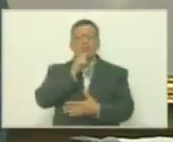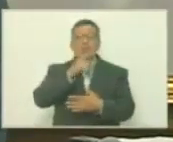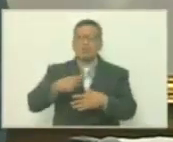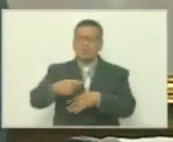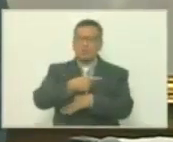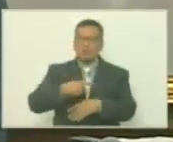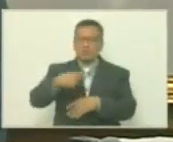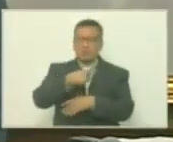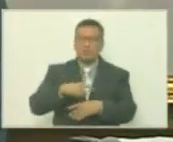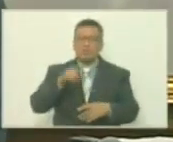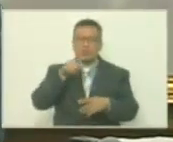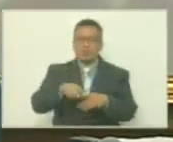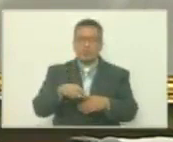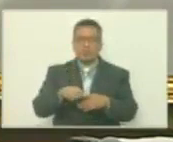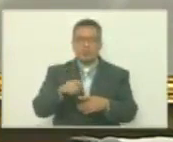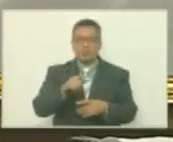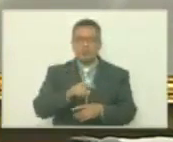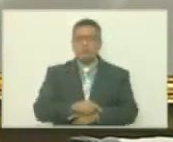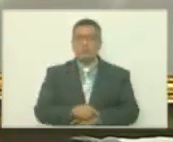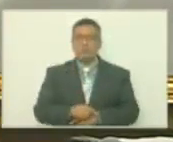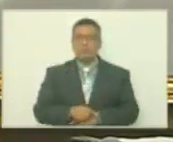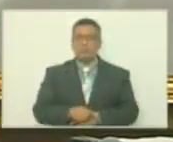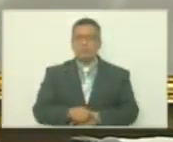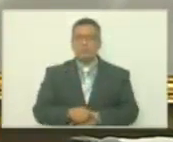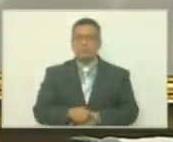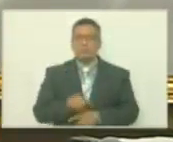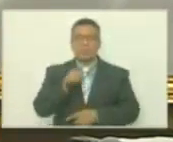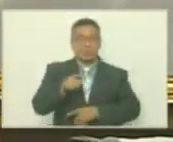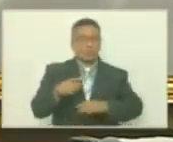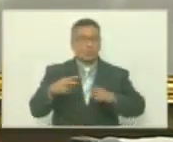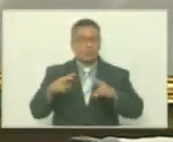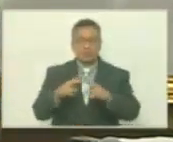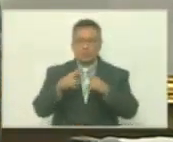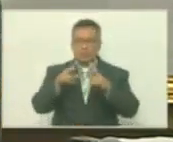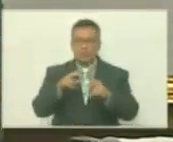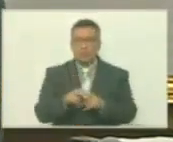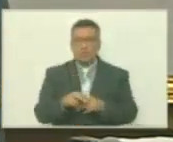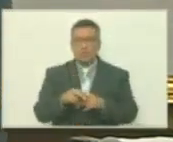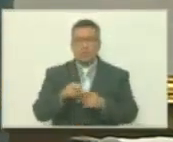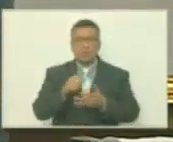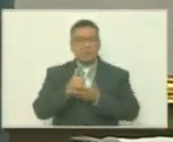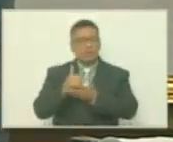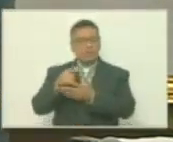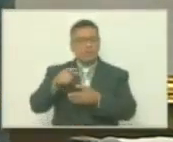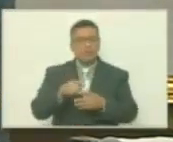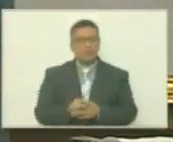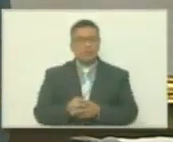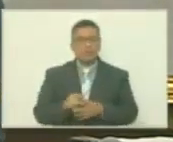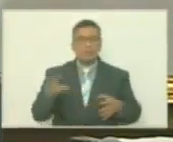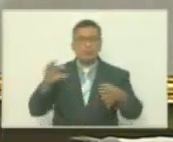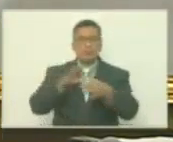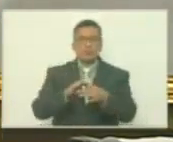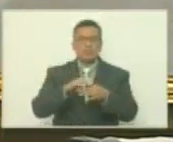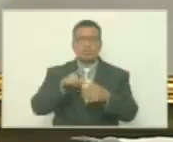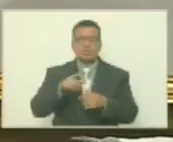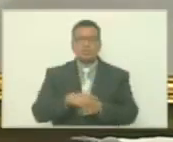buscado de manera denodada el encuentro la cooperación la unión